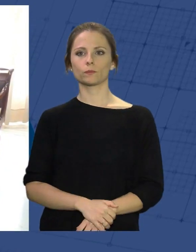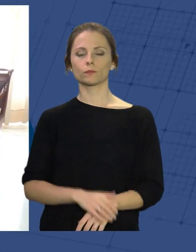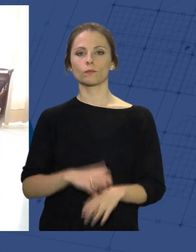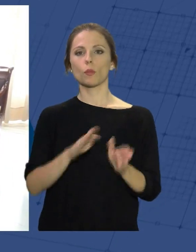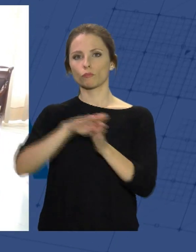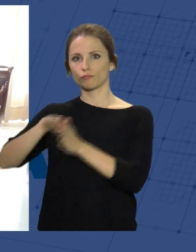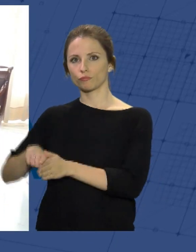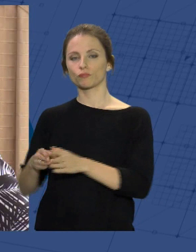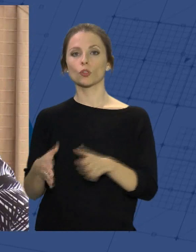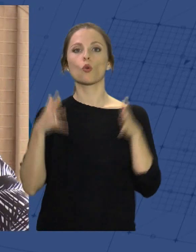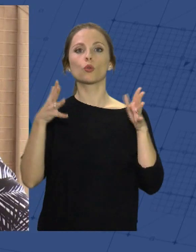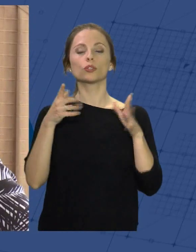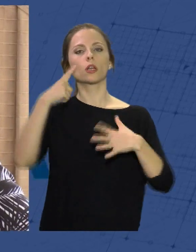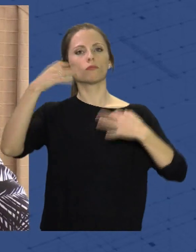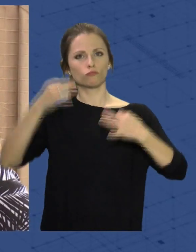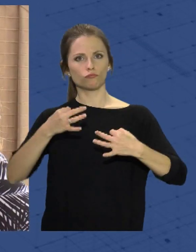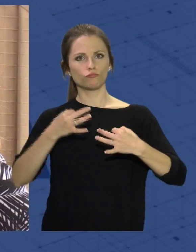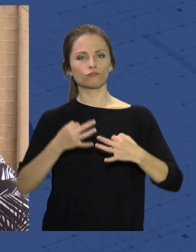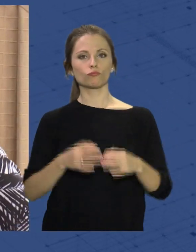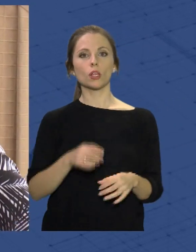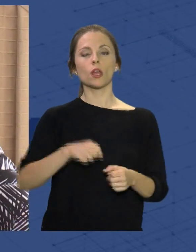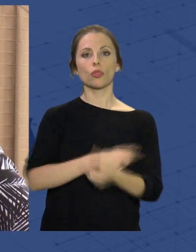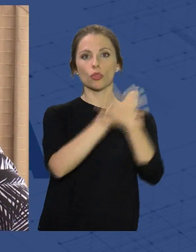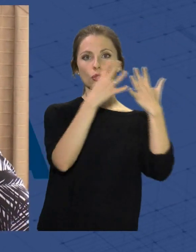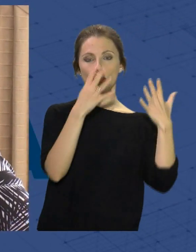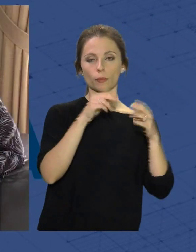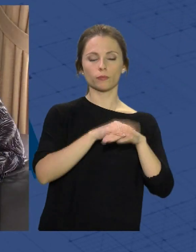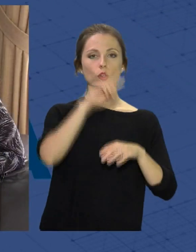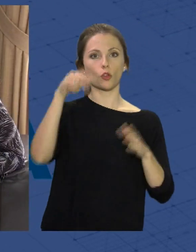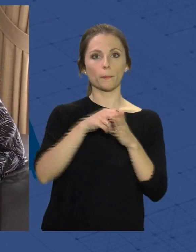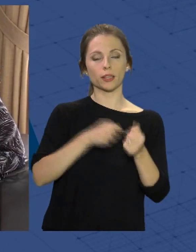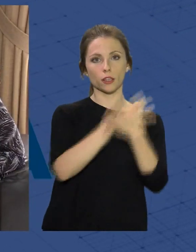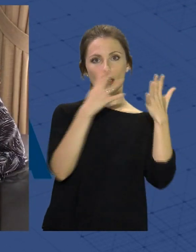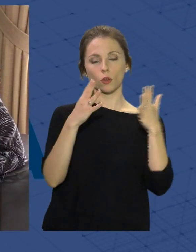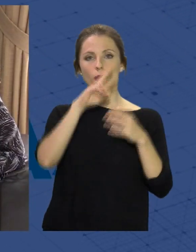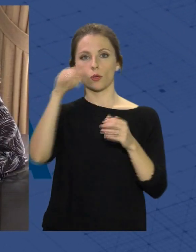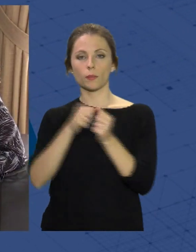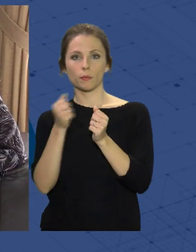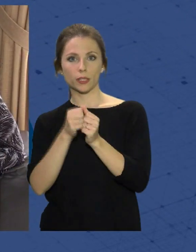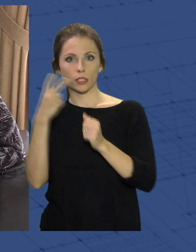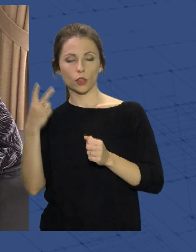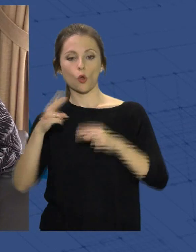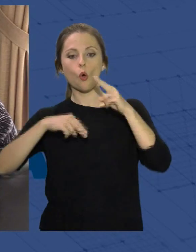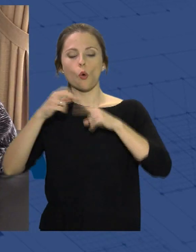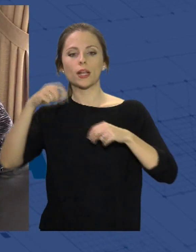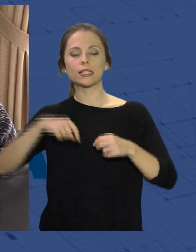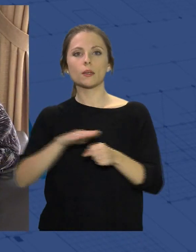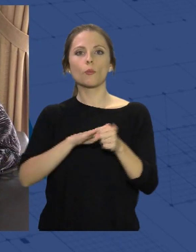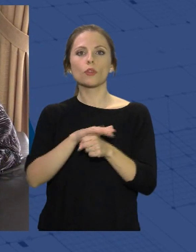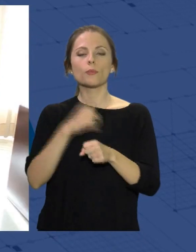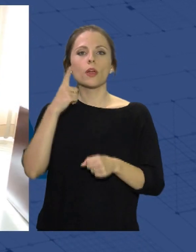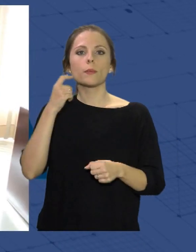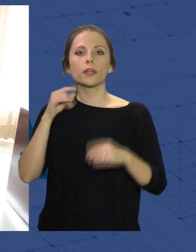consejera ha afirmado que en el periodo 2019-2022 la inversión ejecutada en obras en el municipio de Almería ha sido